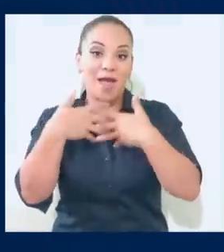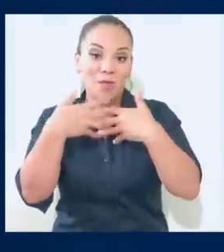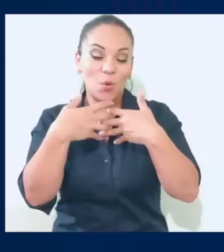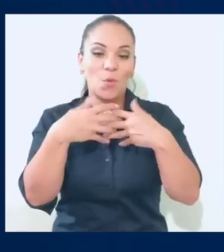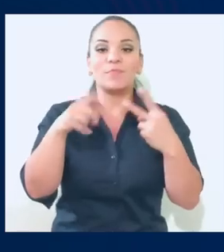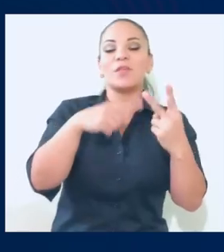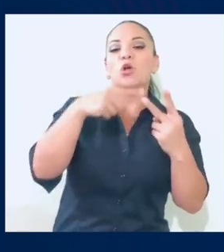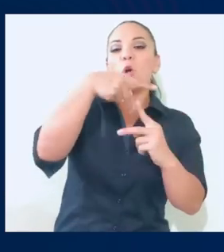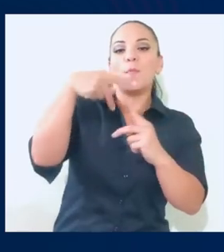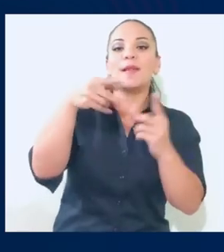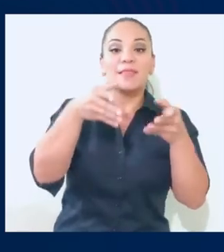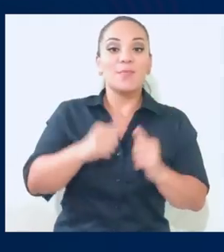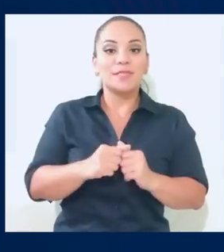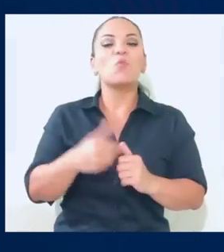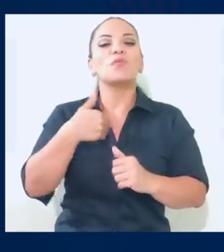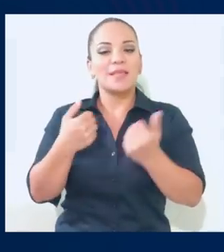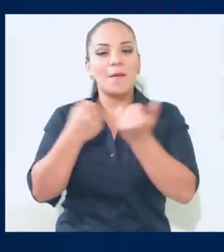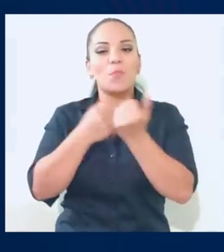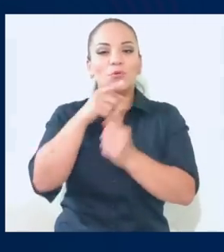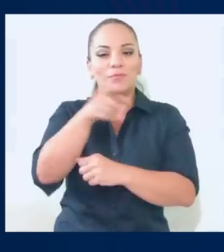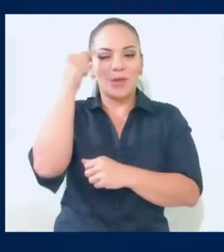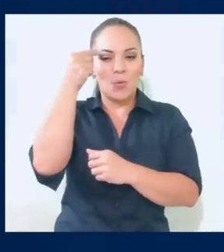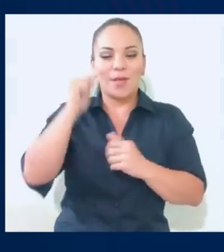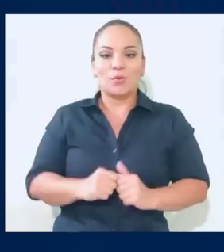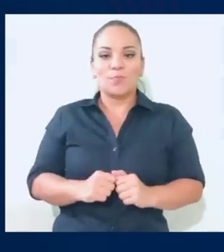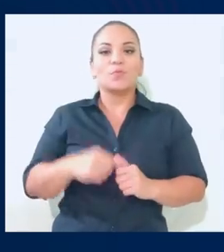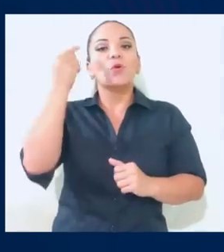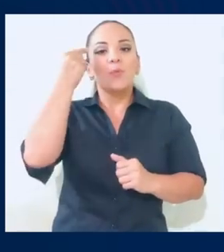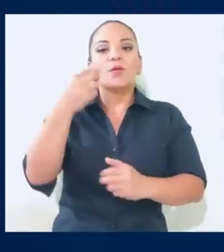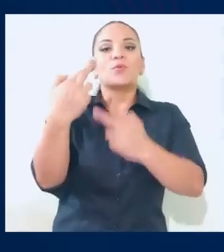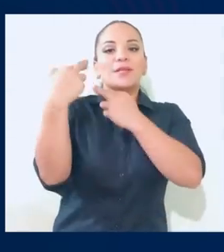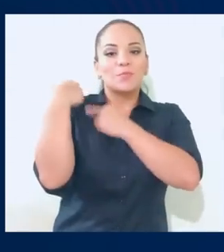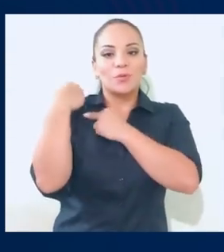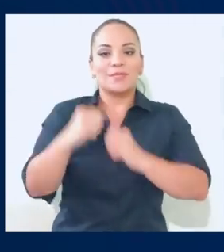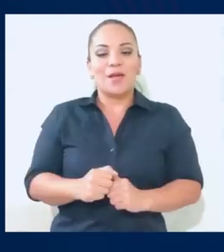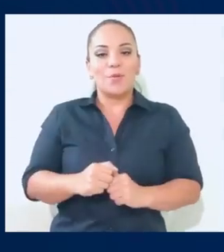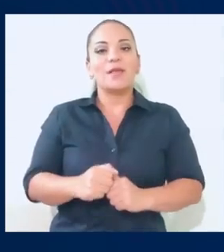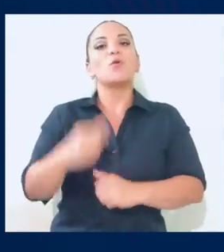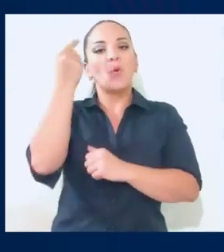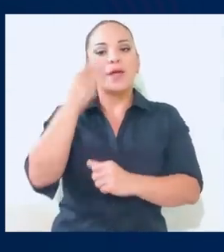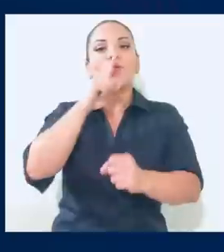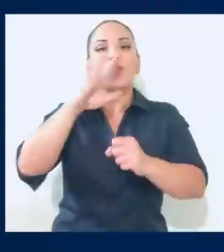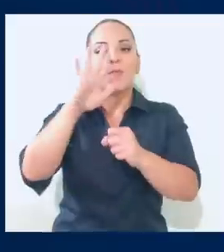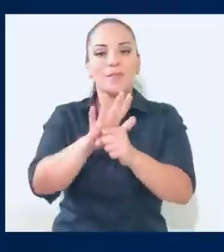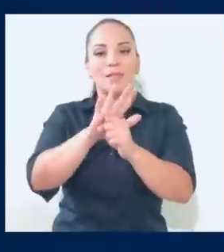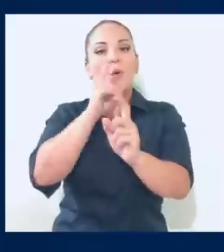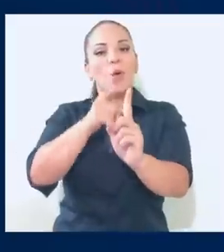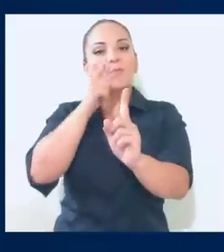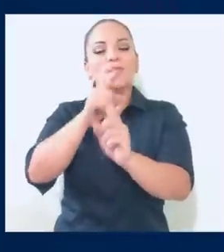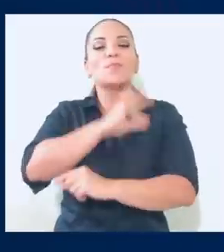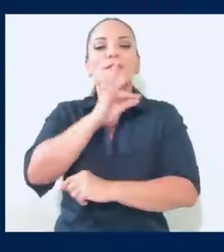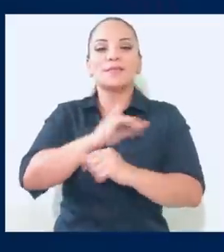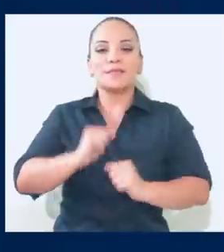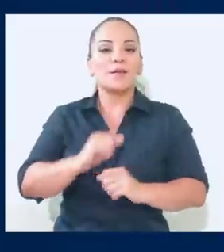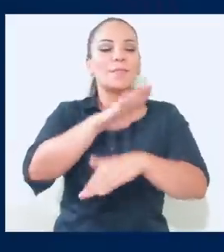cooperativismo cuentan con el apoyo del gobierno, un gobierno responsable y comprometido que busca el bienestar